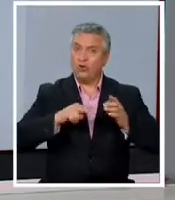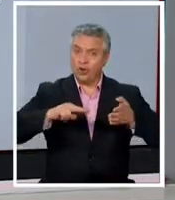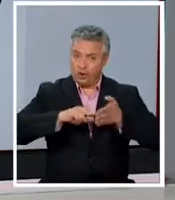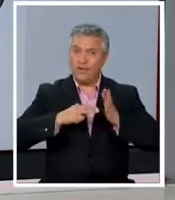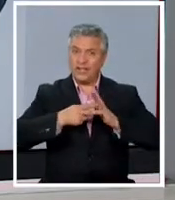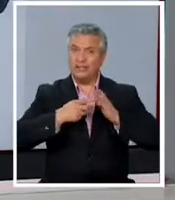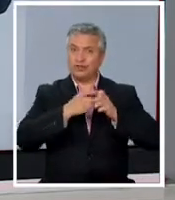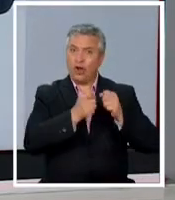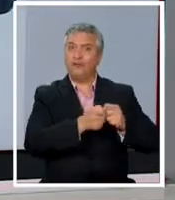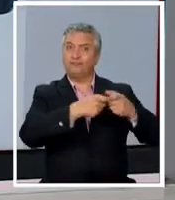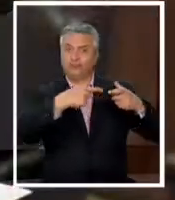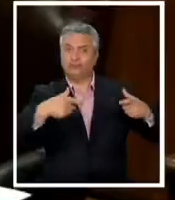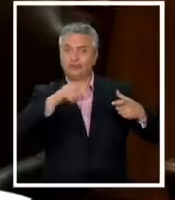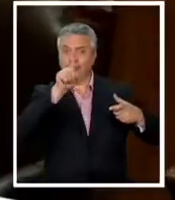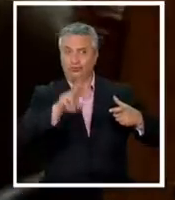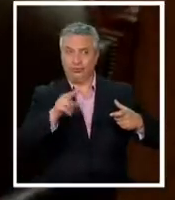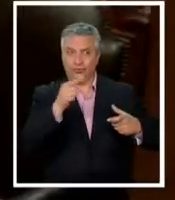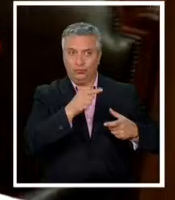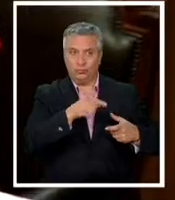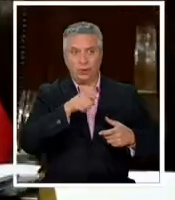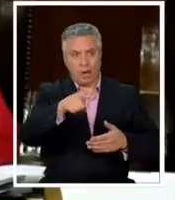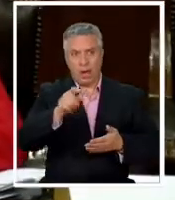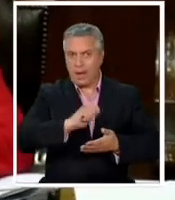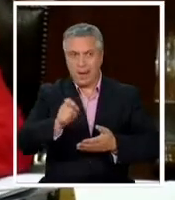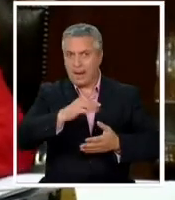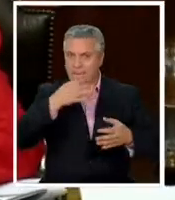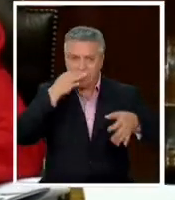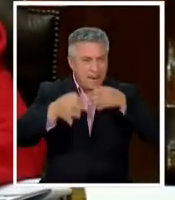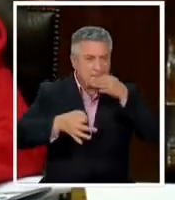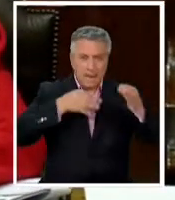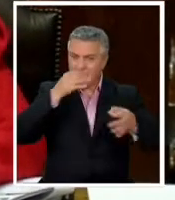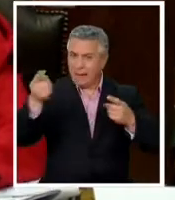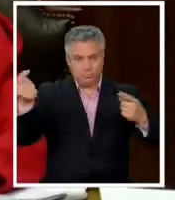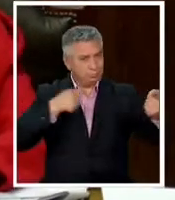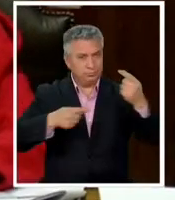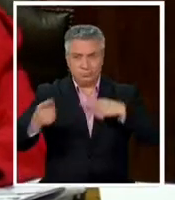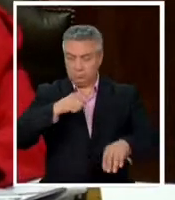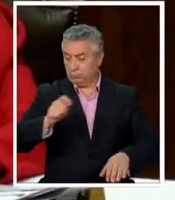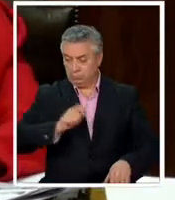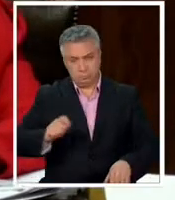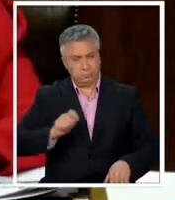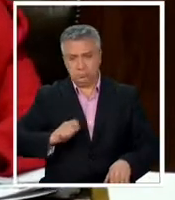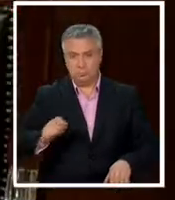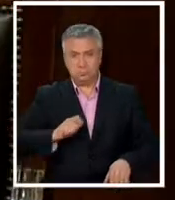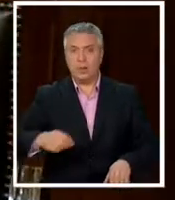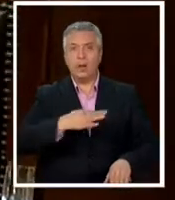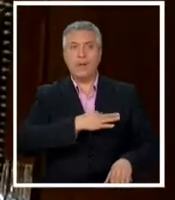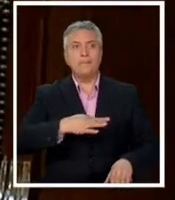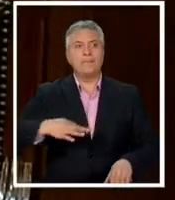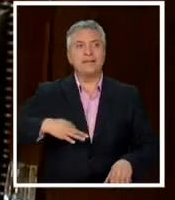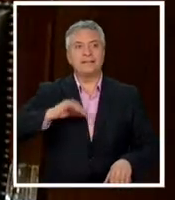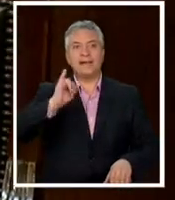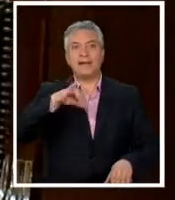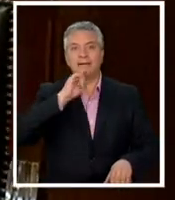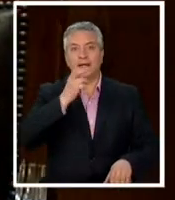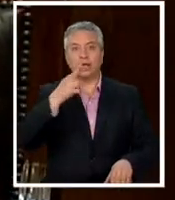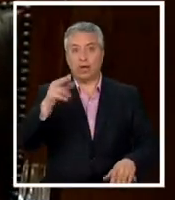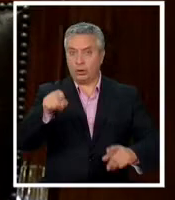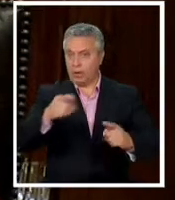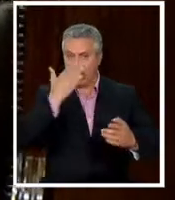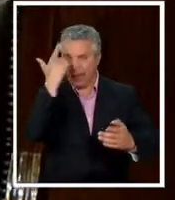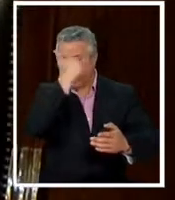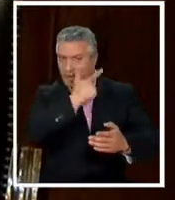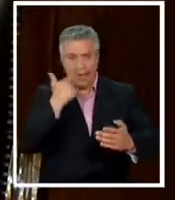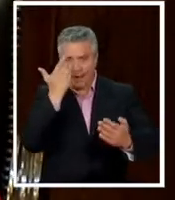sur. Tomó nota de cada una de las interpelaciones preguntas directas a la ministra del Interior en su primer cara a cara